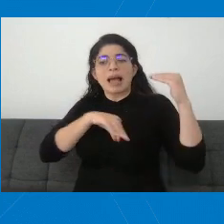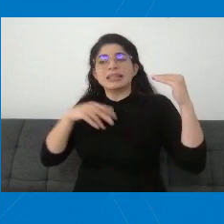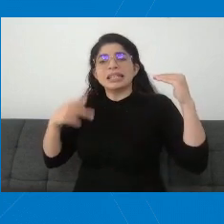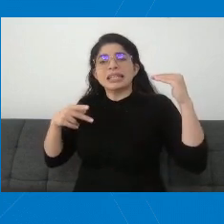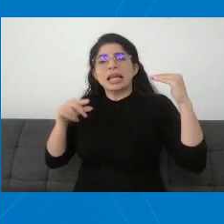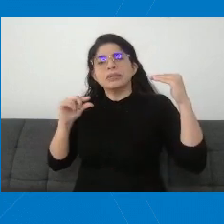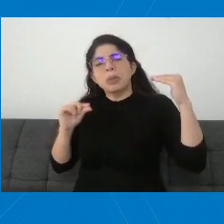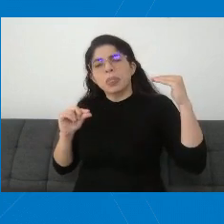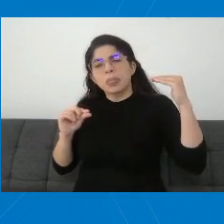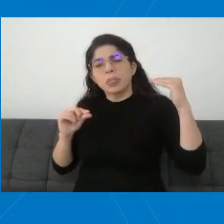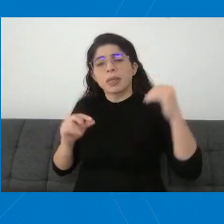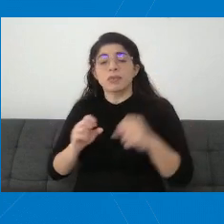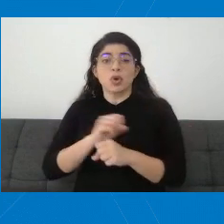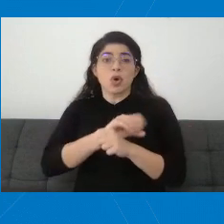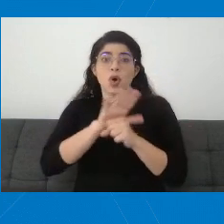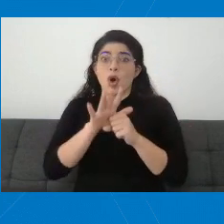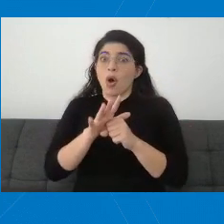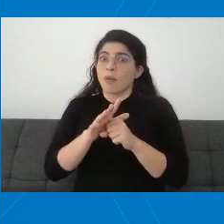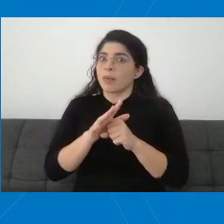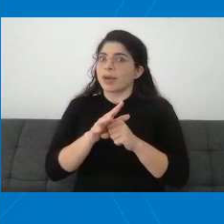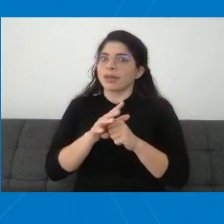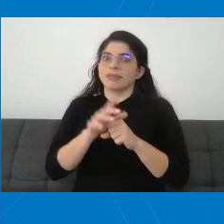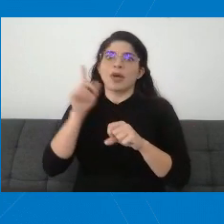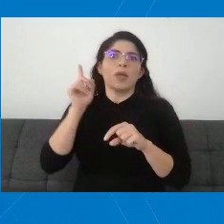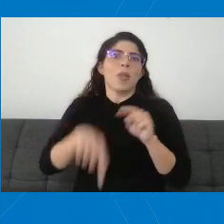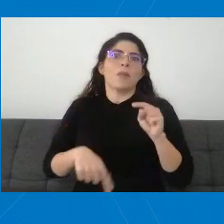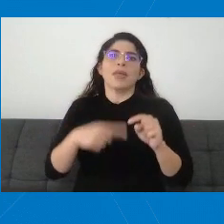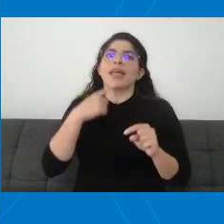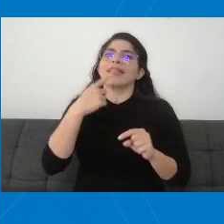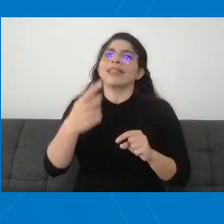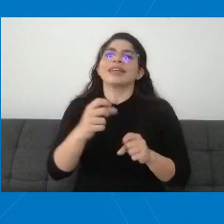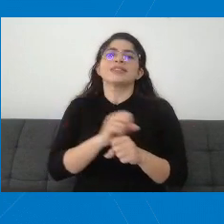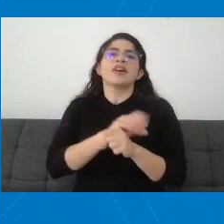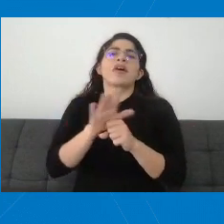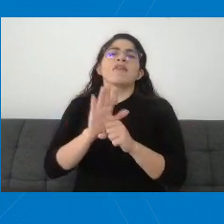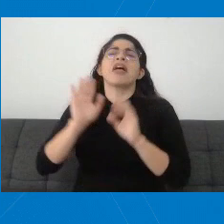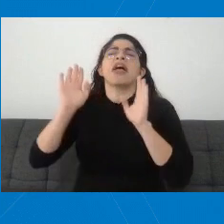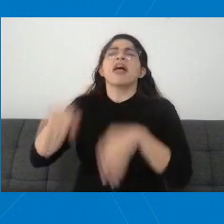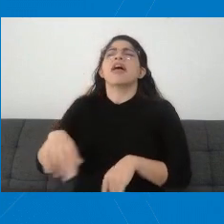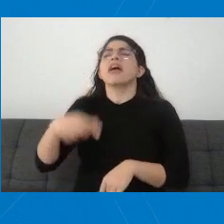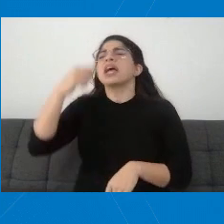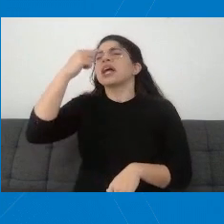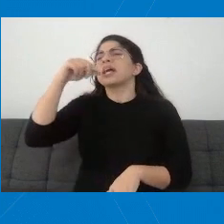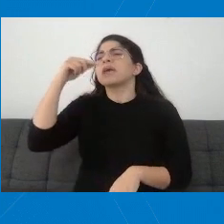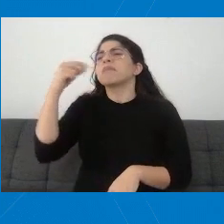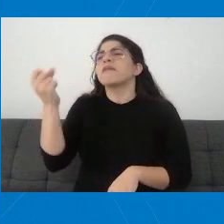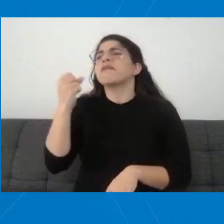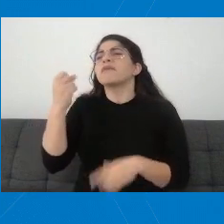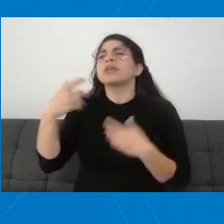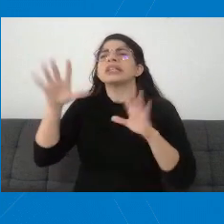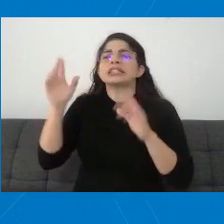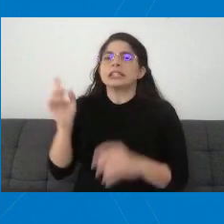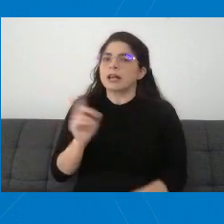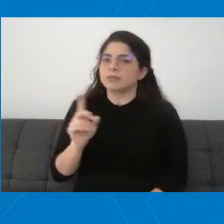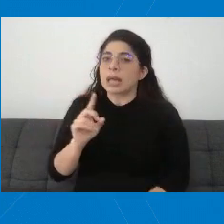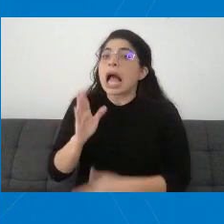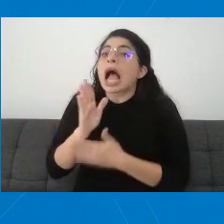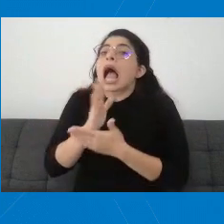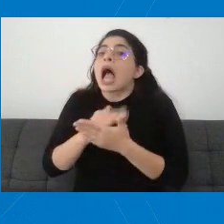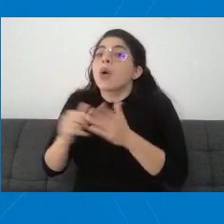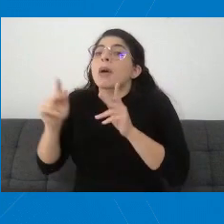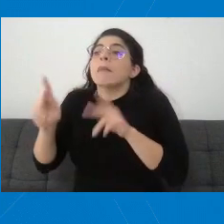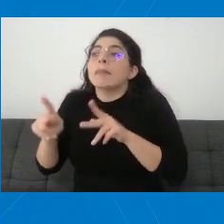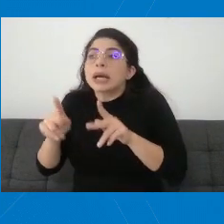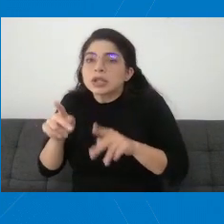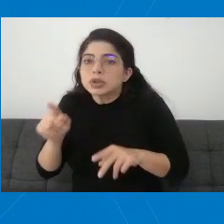COVID-19 no podemos decir tan alegremente que es solo una gripe fuerte. Es así para algunas personas,